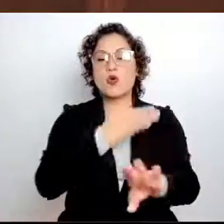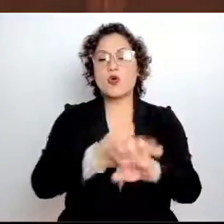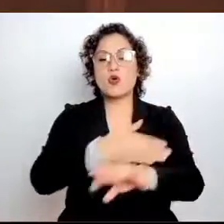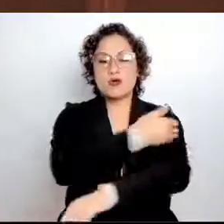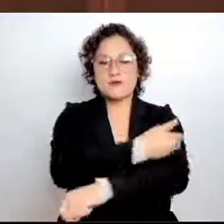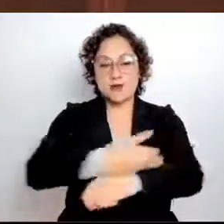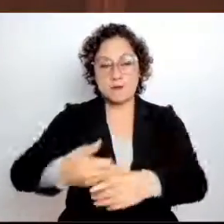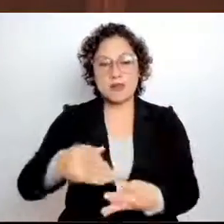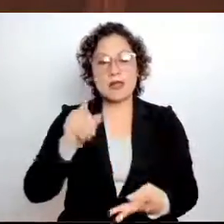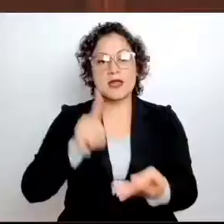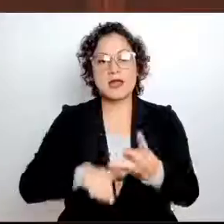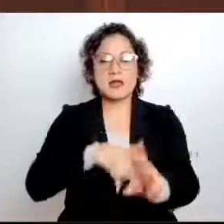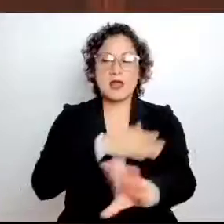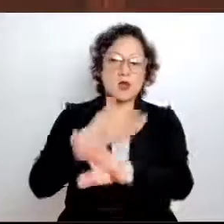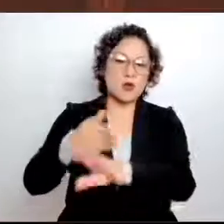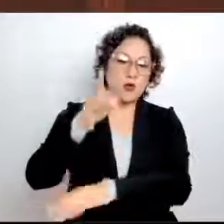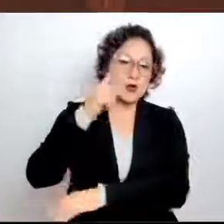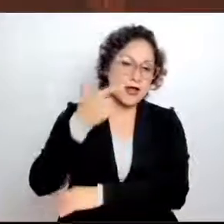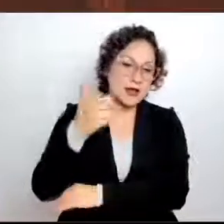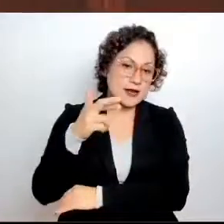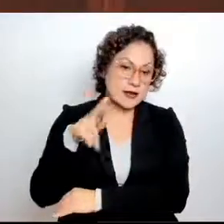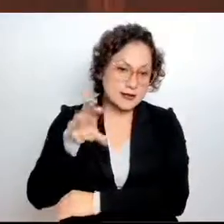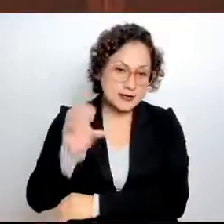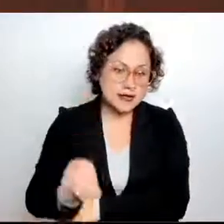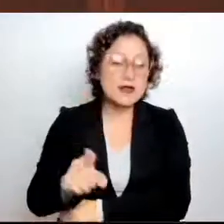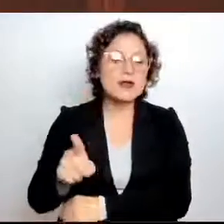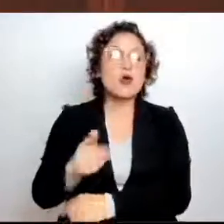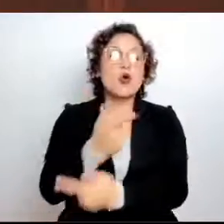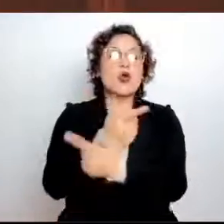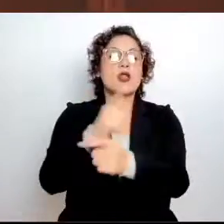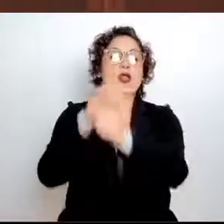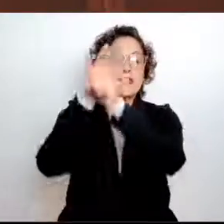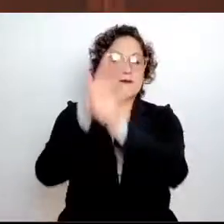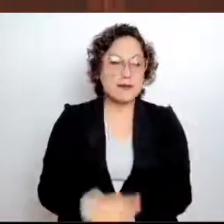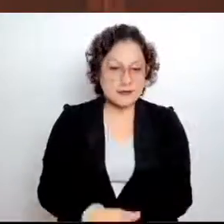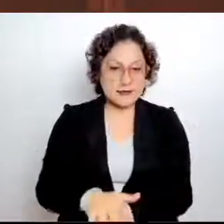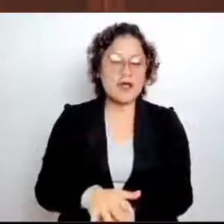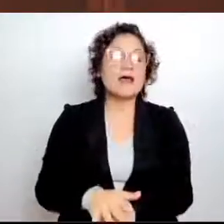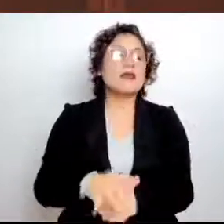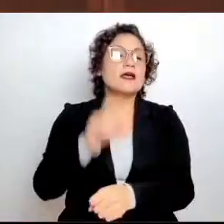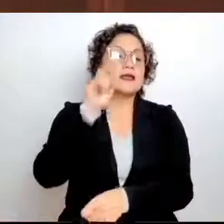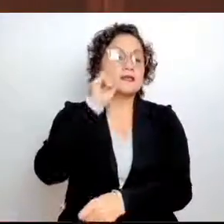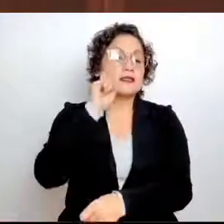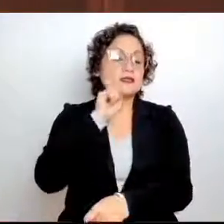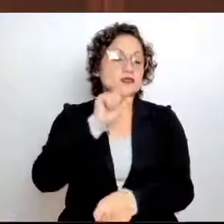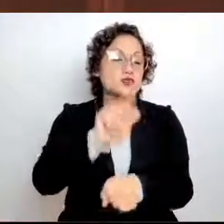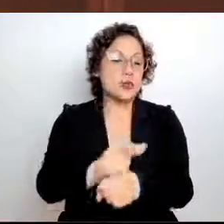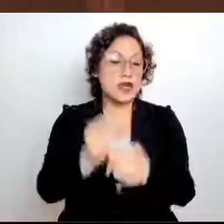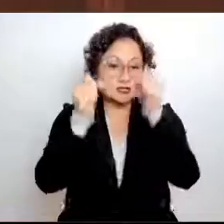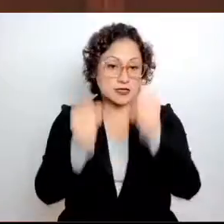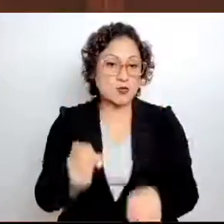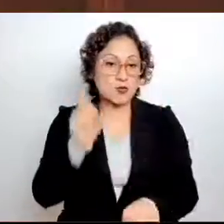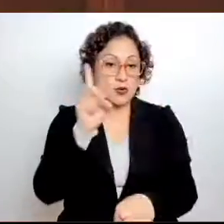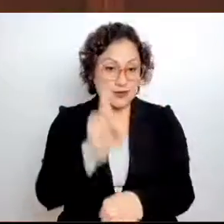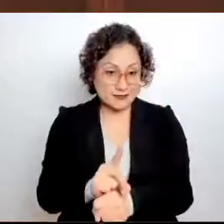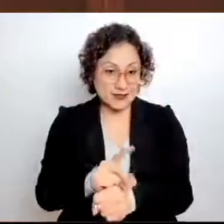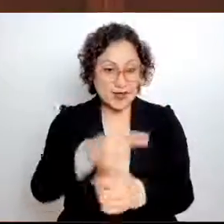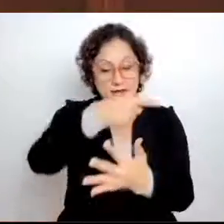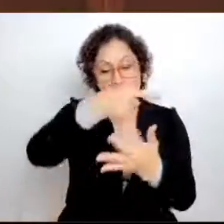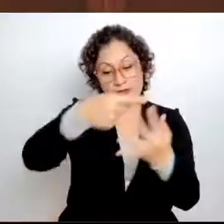violencia de género, la libertad y seguridad sexual, los que más afectan a los